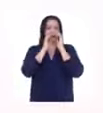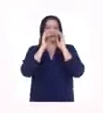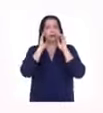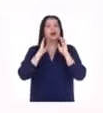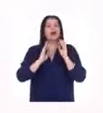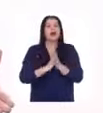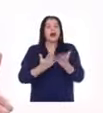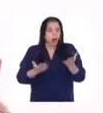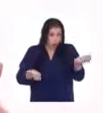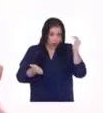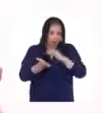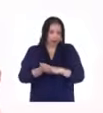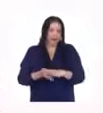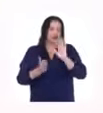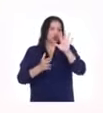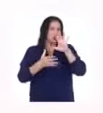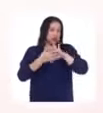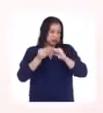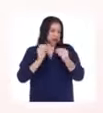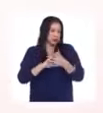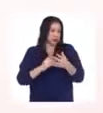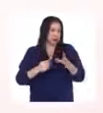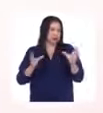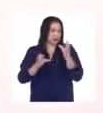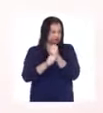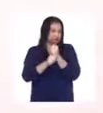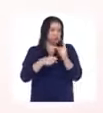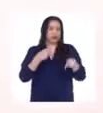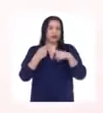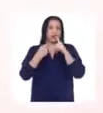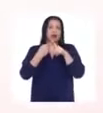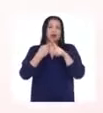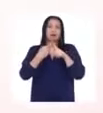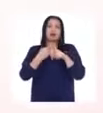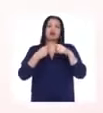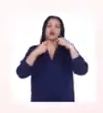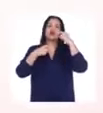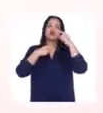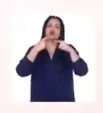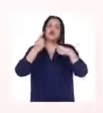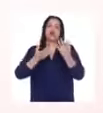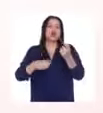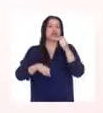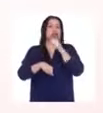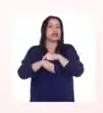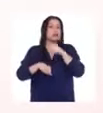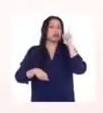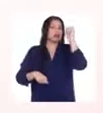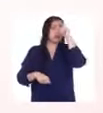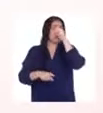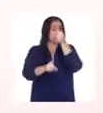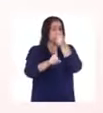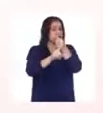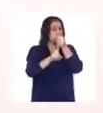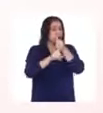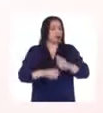Recapitulemos entonces en qué se quedó su historia. Primero Inés nos contó acerca del momento terrible que pasó cuando, después